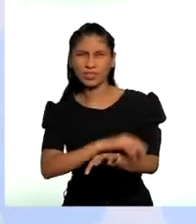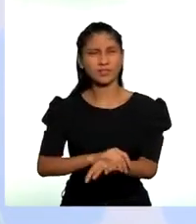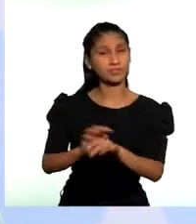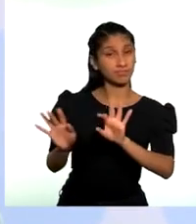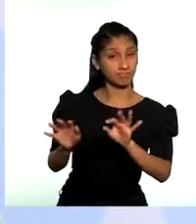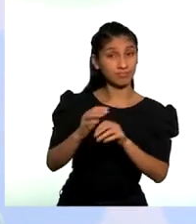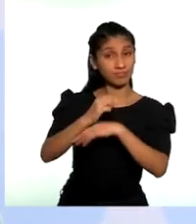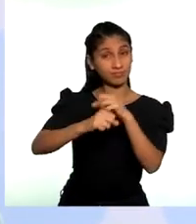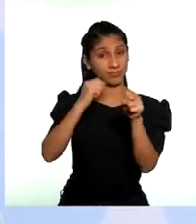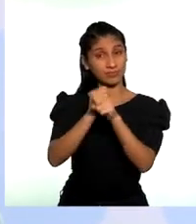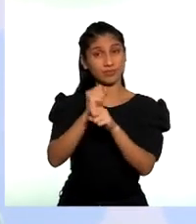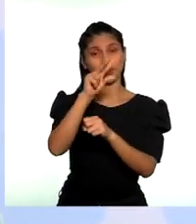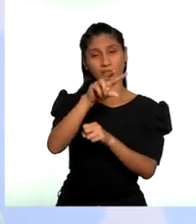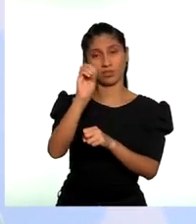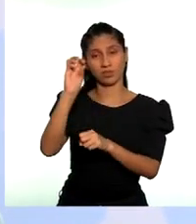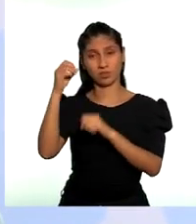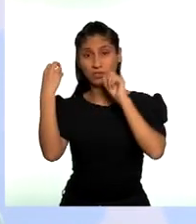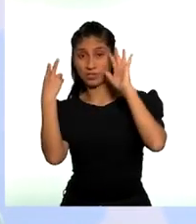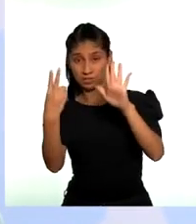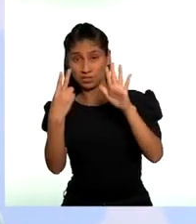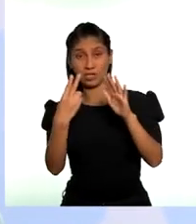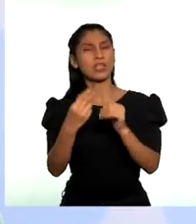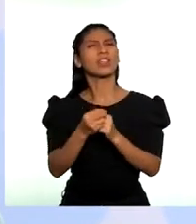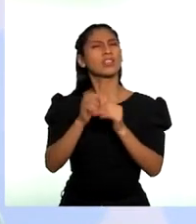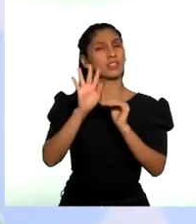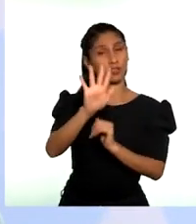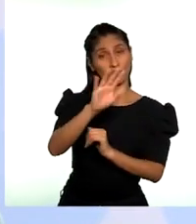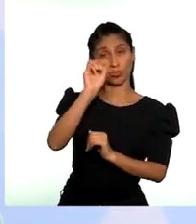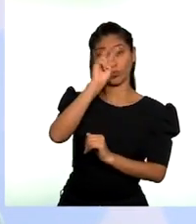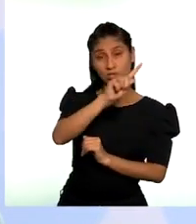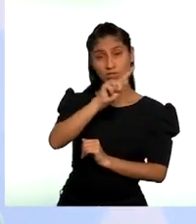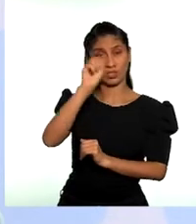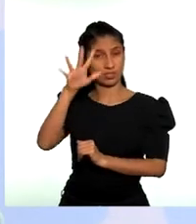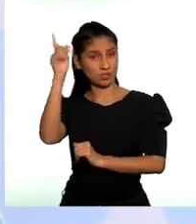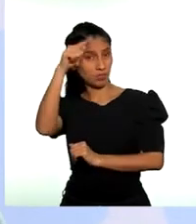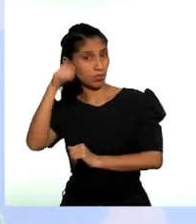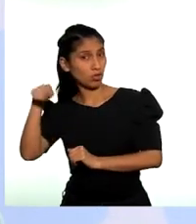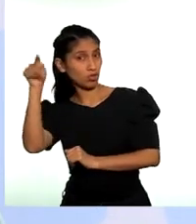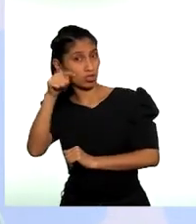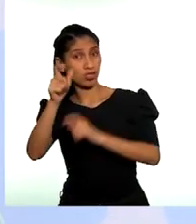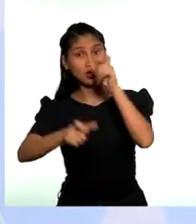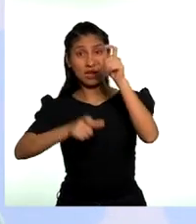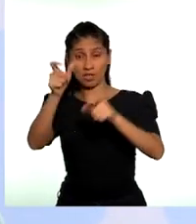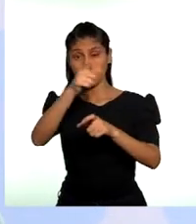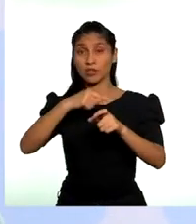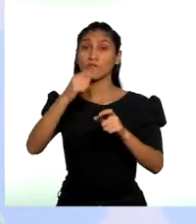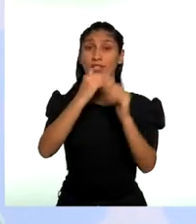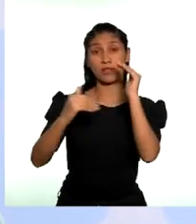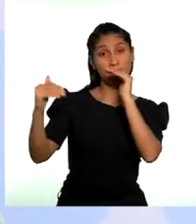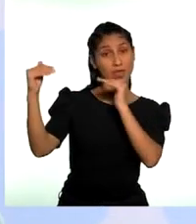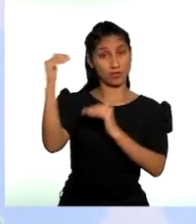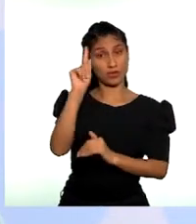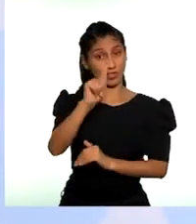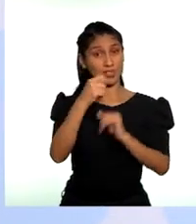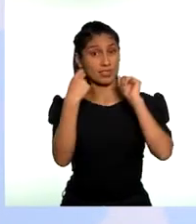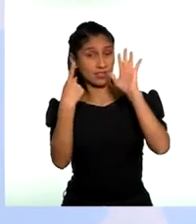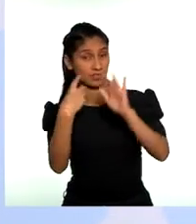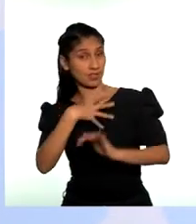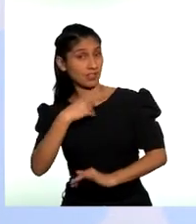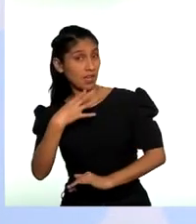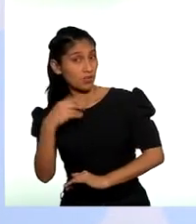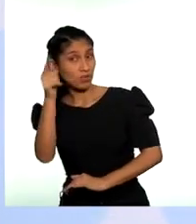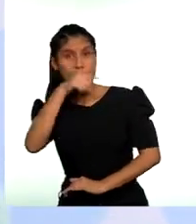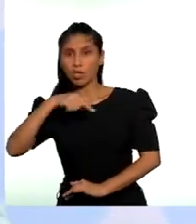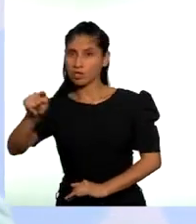2007, un 15% de la población indígena mayor de 16 años aún no tenía